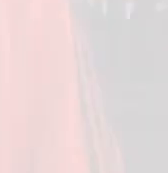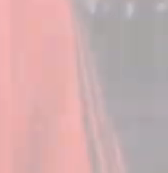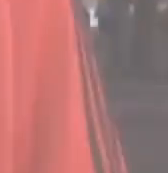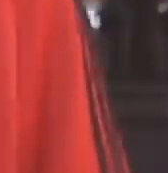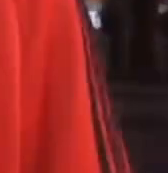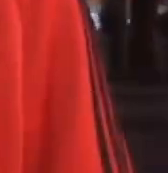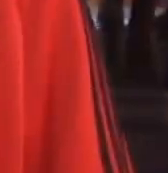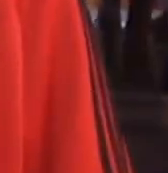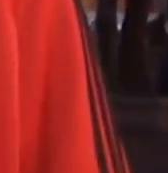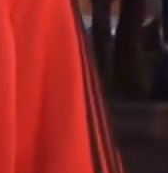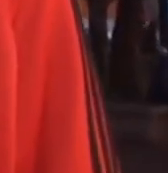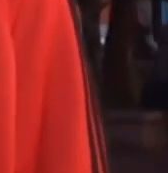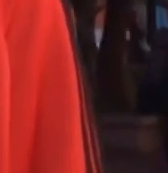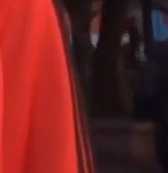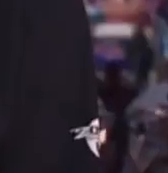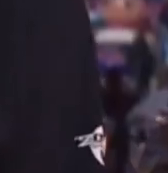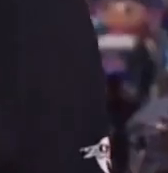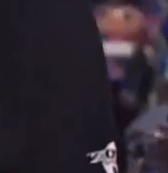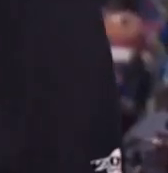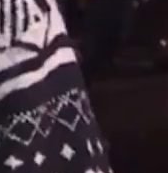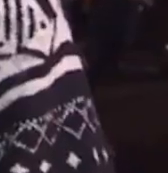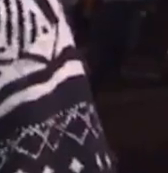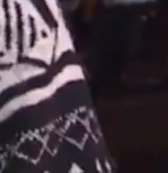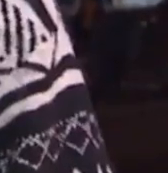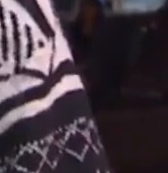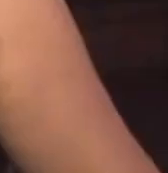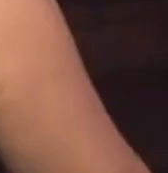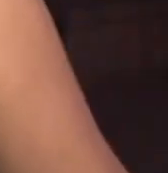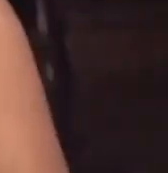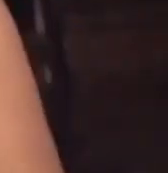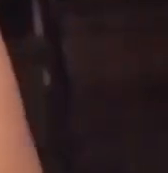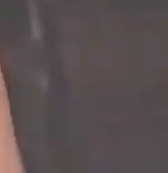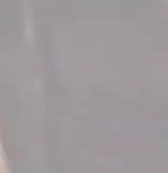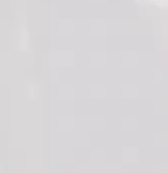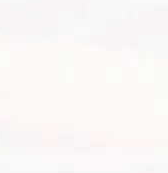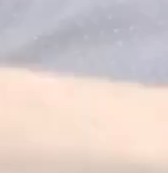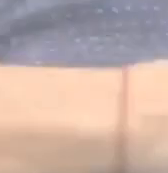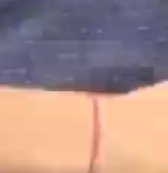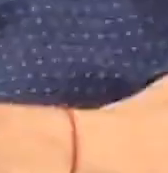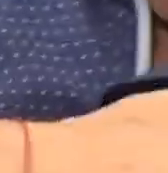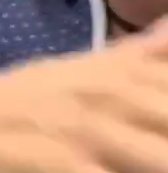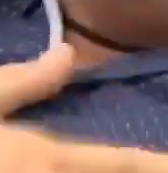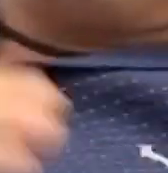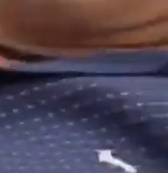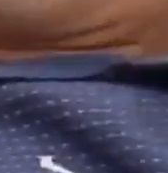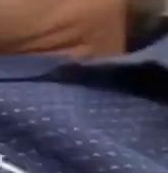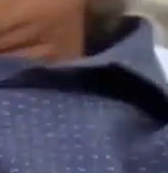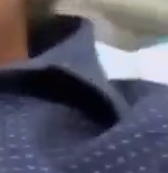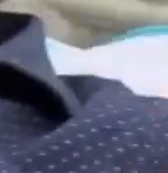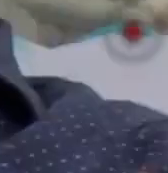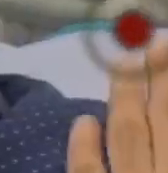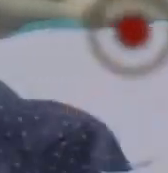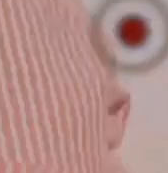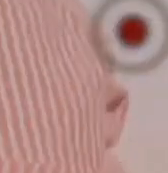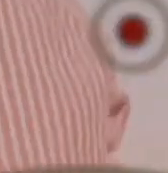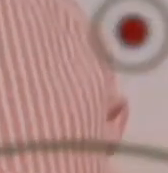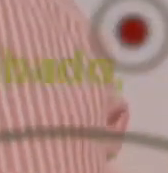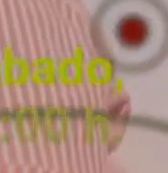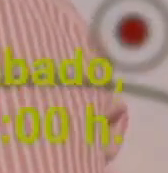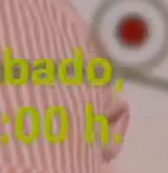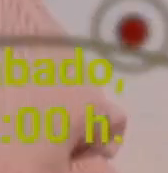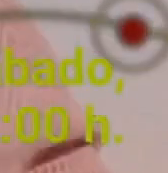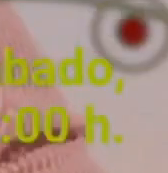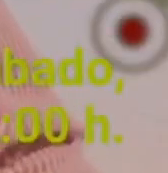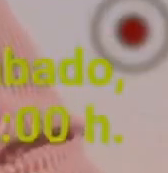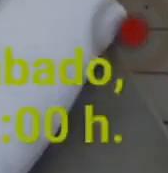sexuales. Descúbrelo en Glosario LGBTTTIQA+. Invitado Lizardo El sexo nuestro